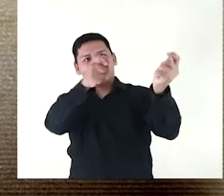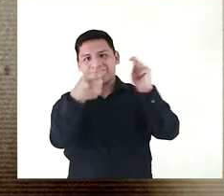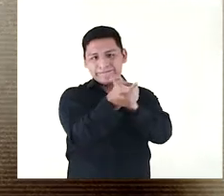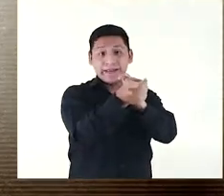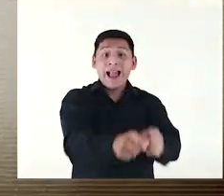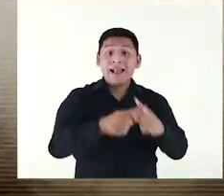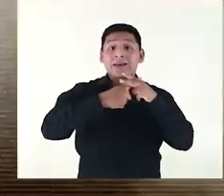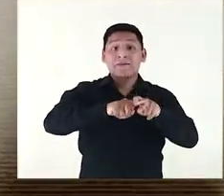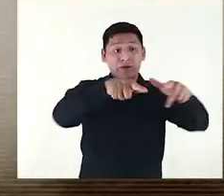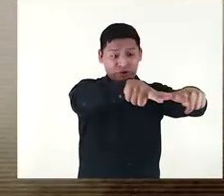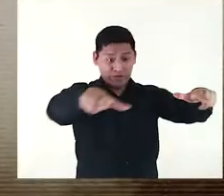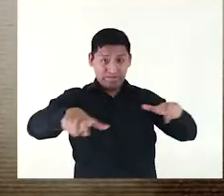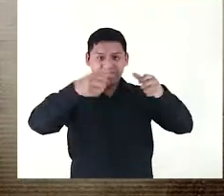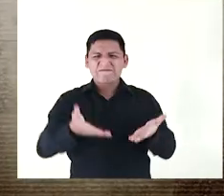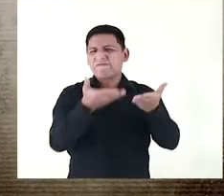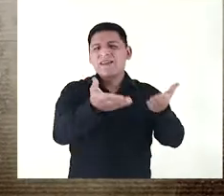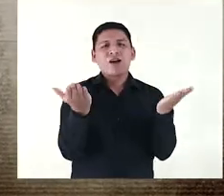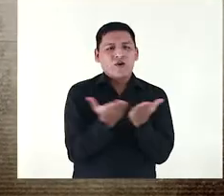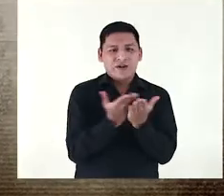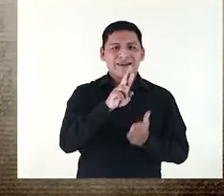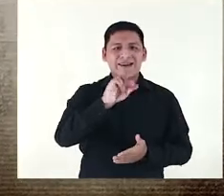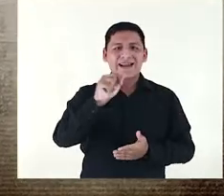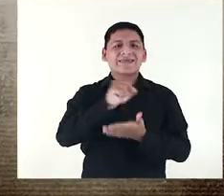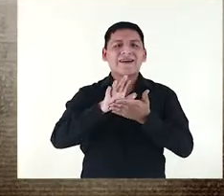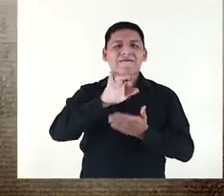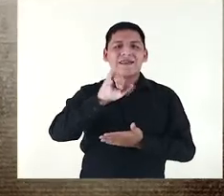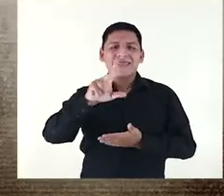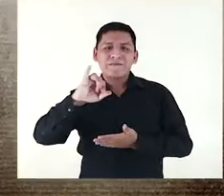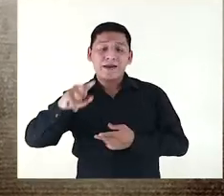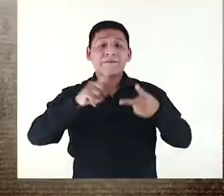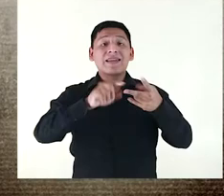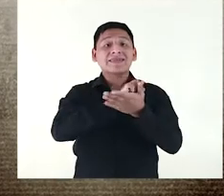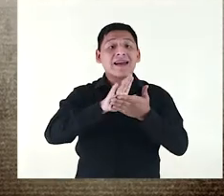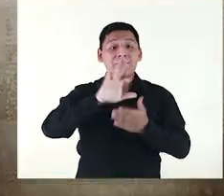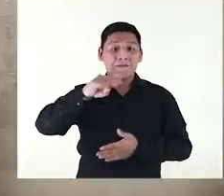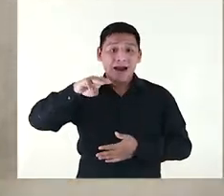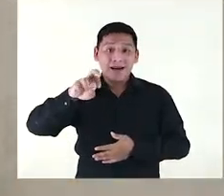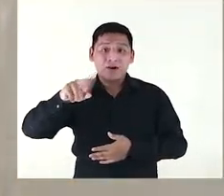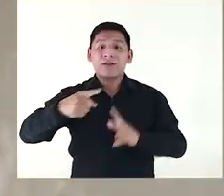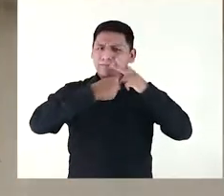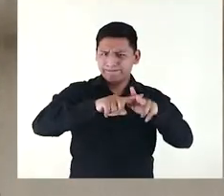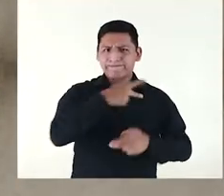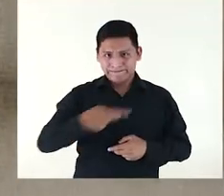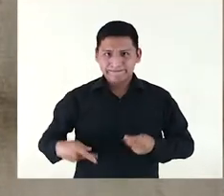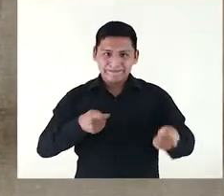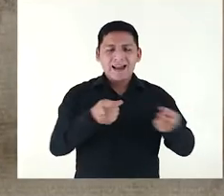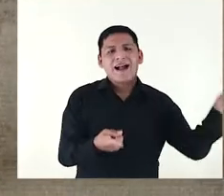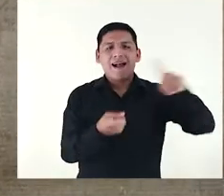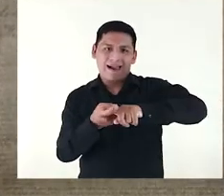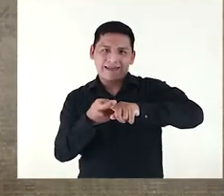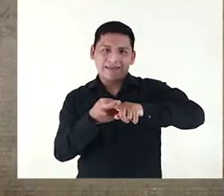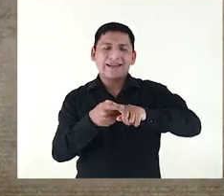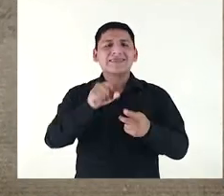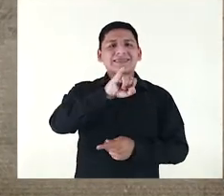y adecuaciones. Originalmente este espacio fue el Colegio Real de San Felipe y San Marcos, creado casi desde el inicio del Virreinato